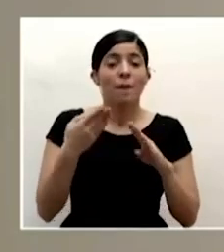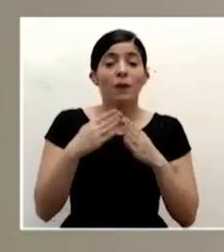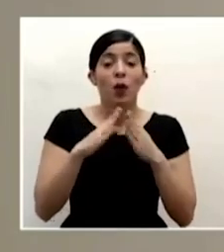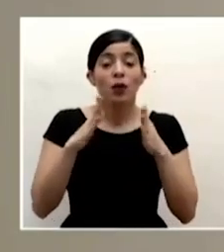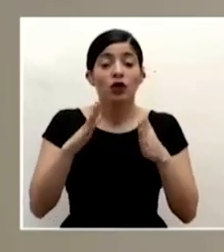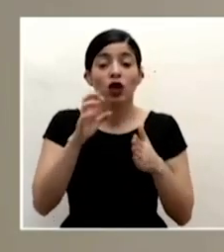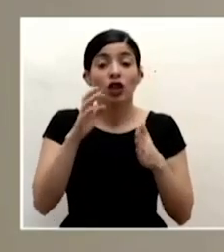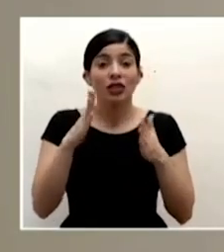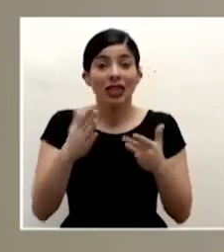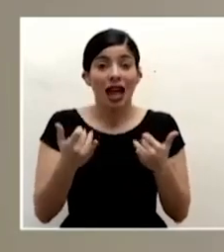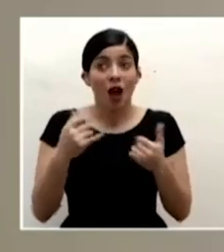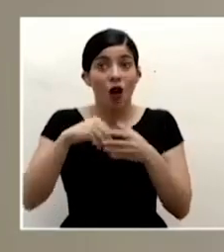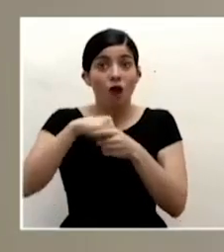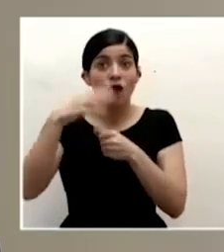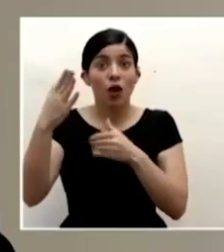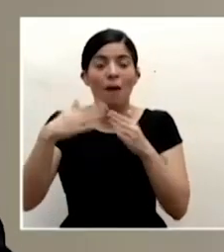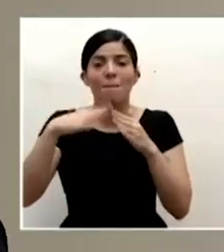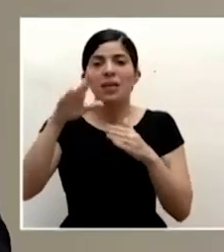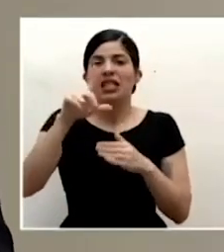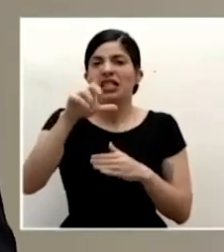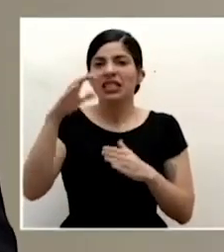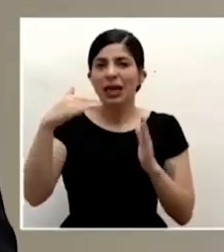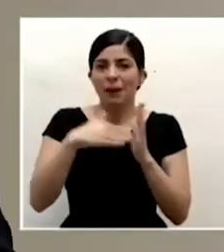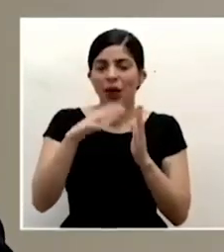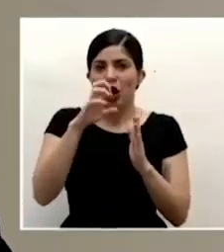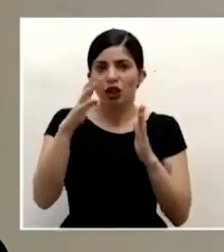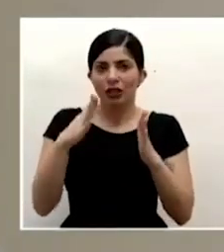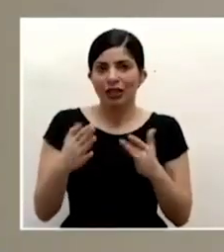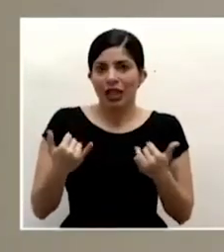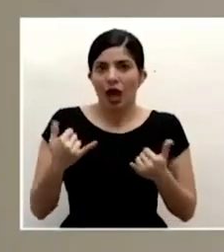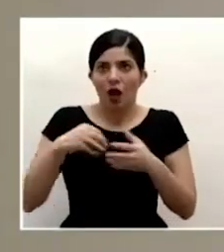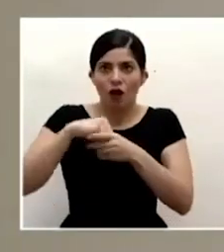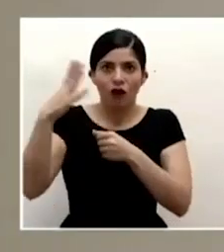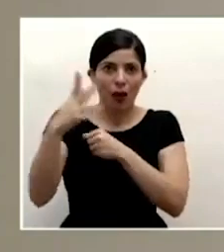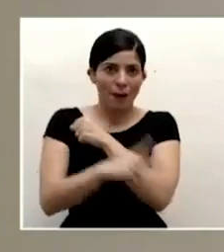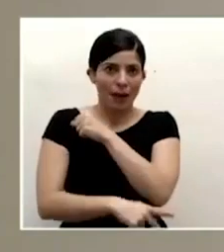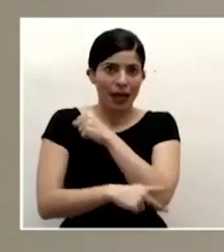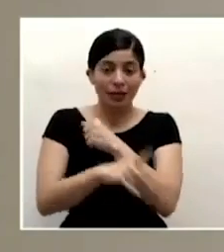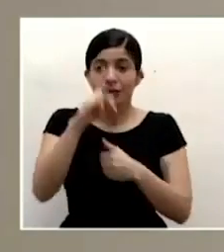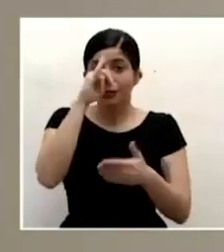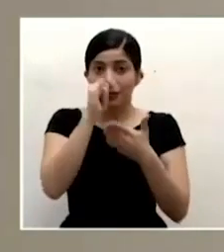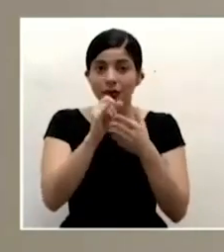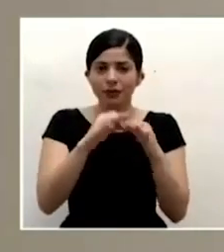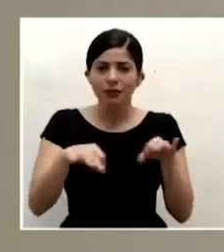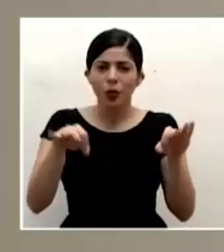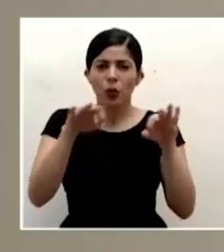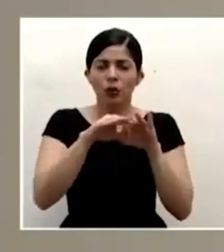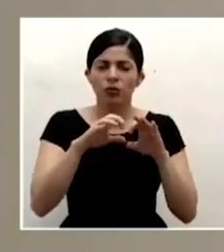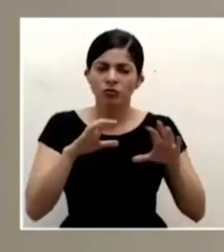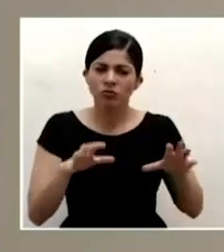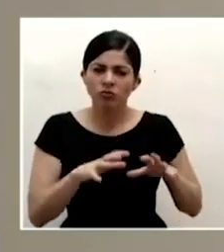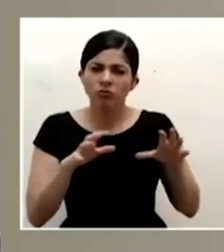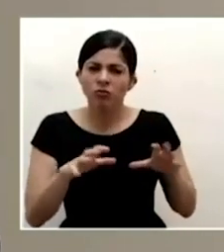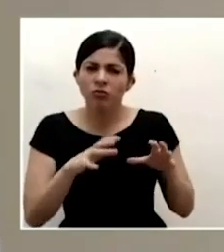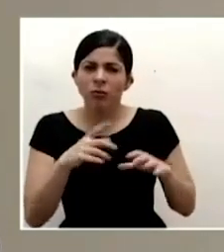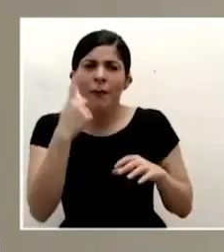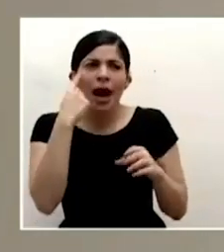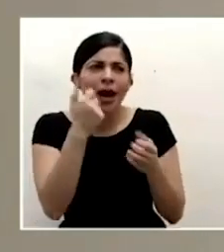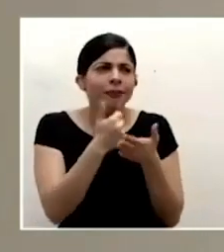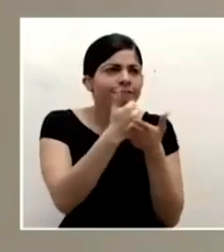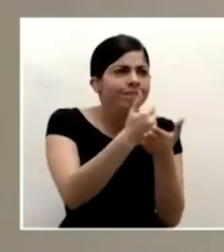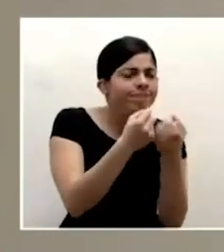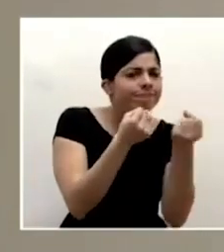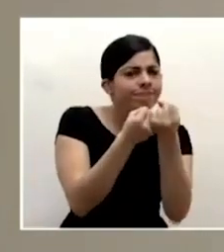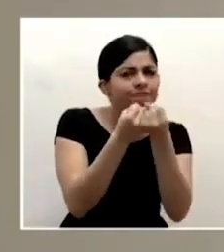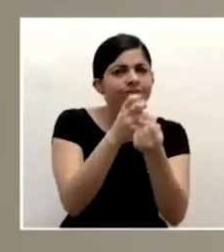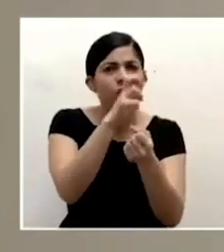superar los 100 mil costarricenses de ahí la importancia de desplegar una acción para asistir a esos costarricenses y poderlos